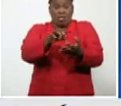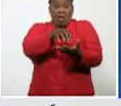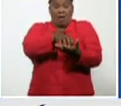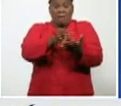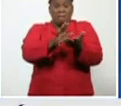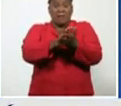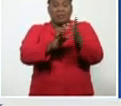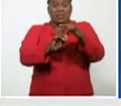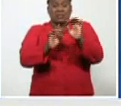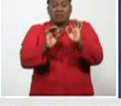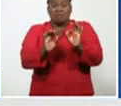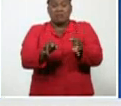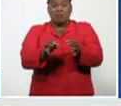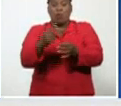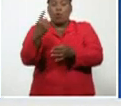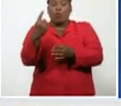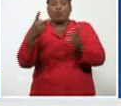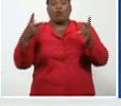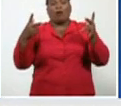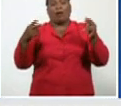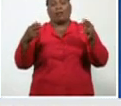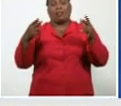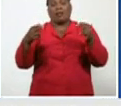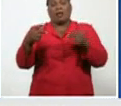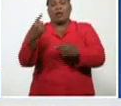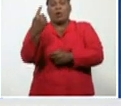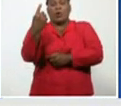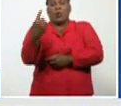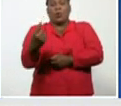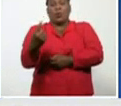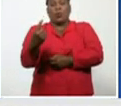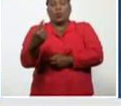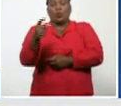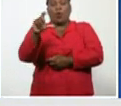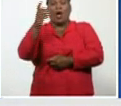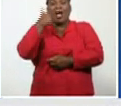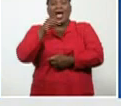Matanzas, uno es de Cárdenas y uno es de Calimete.